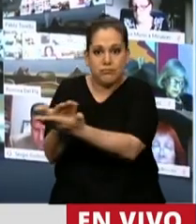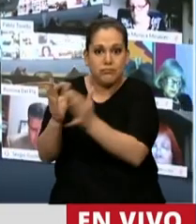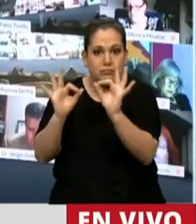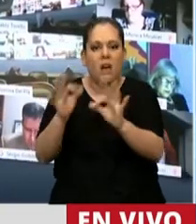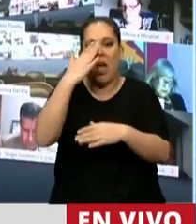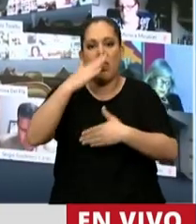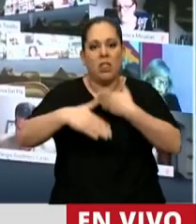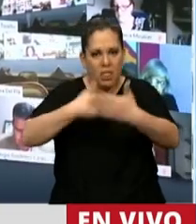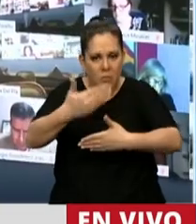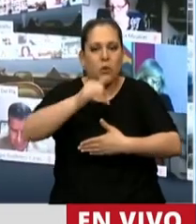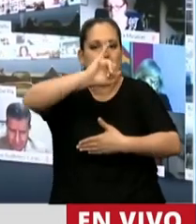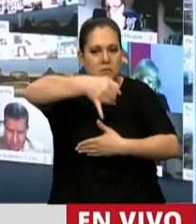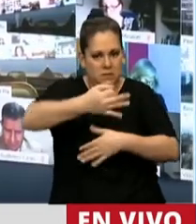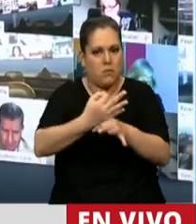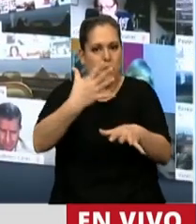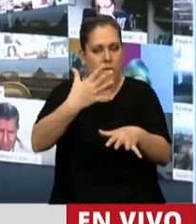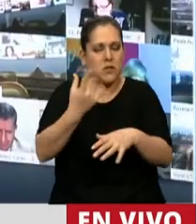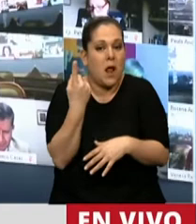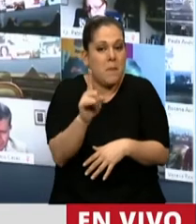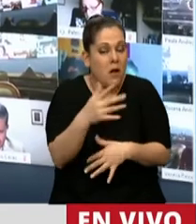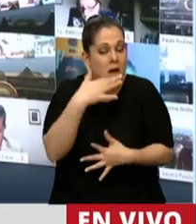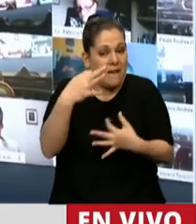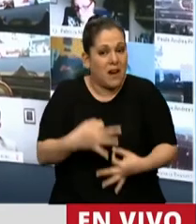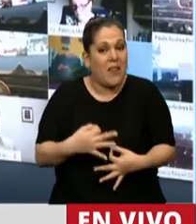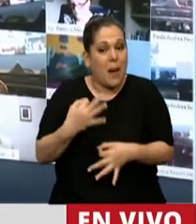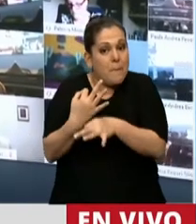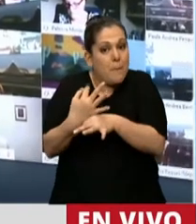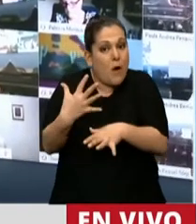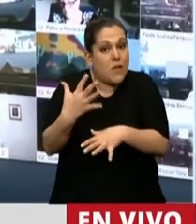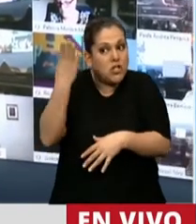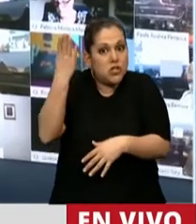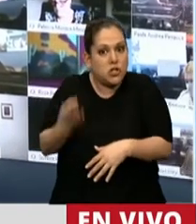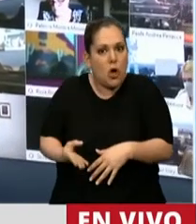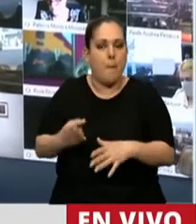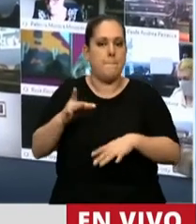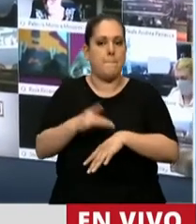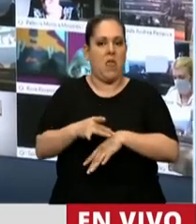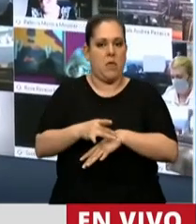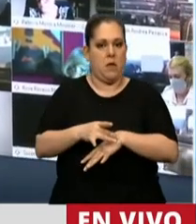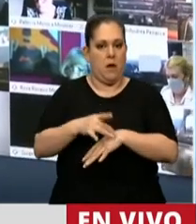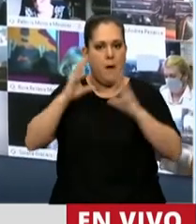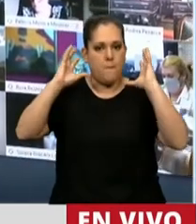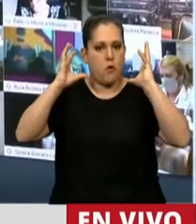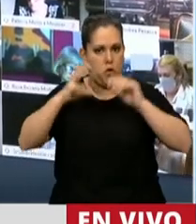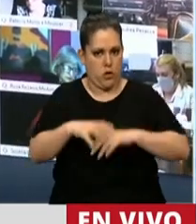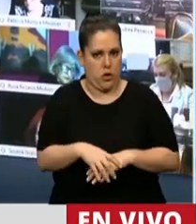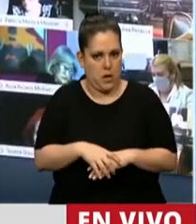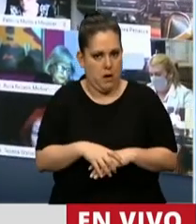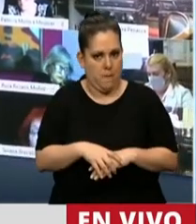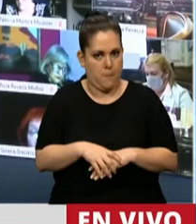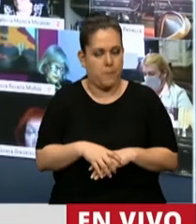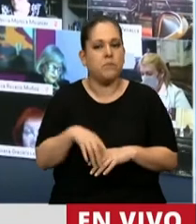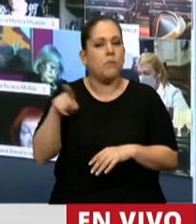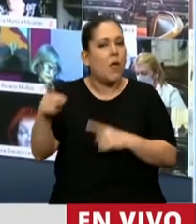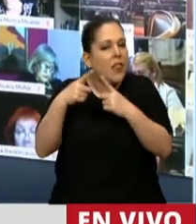es importante porque la fonoideología es una profesión médica que establece como tal, distinguiéndose claramente